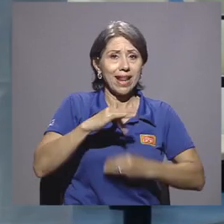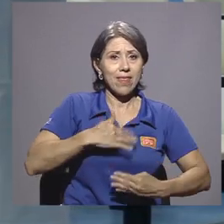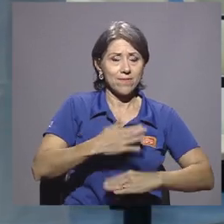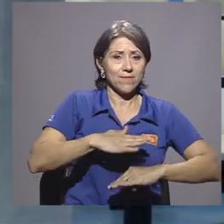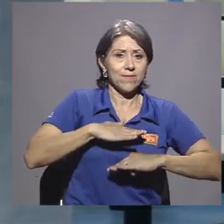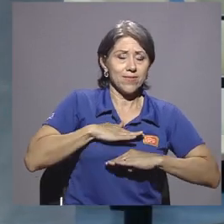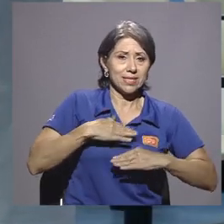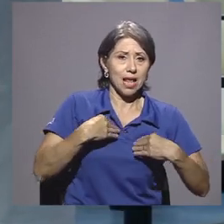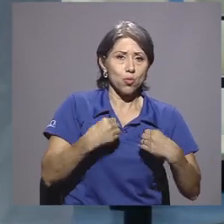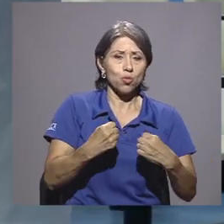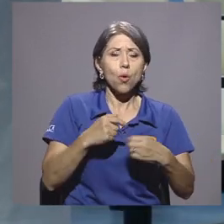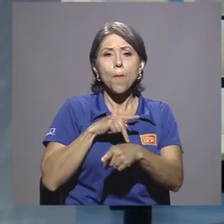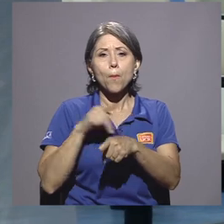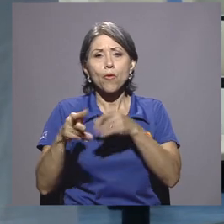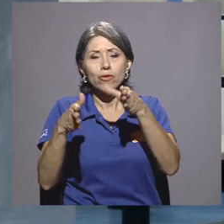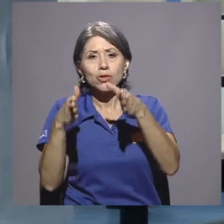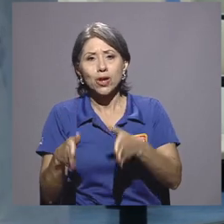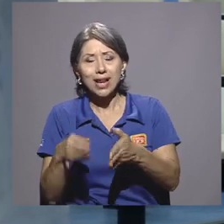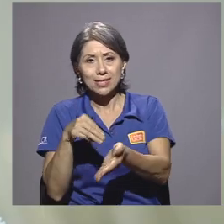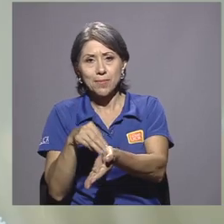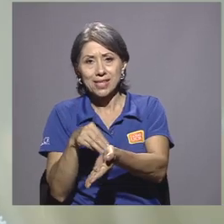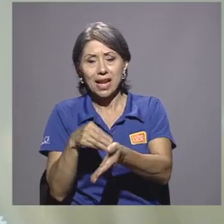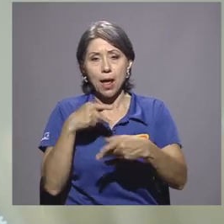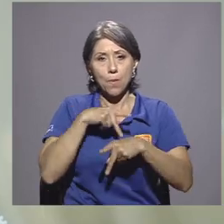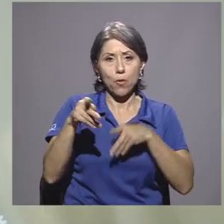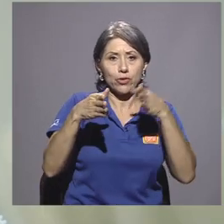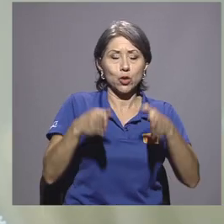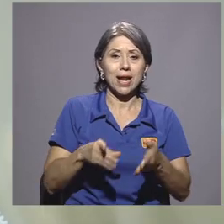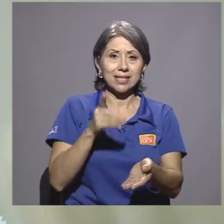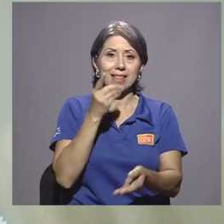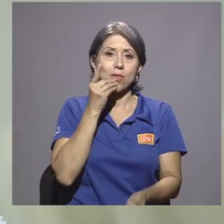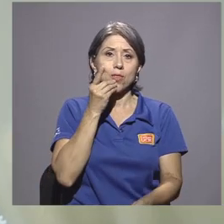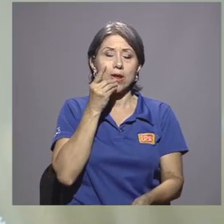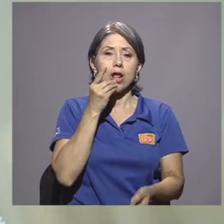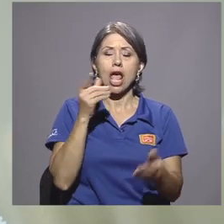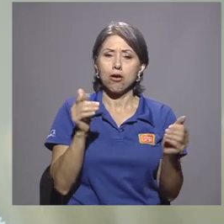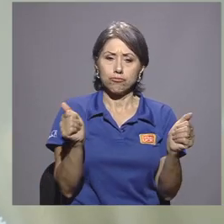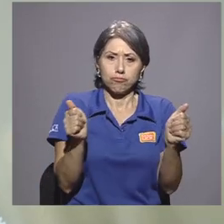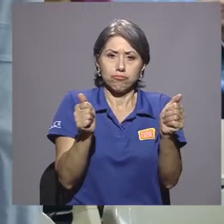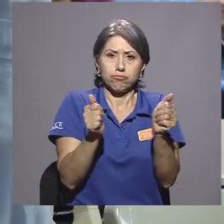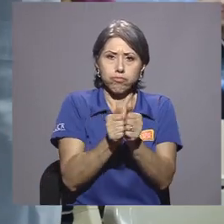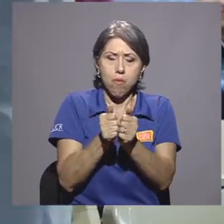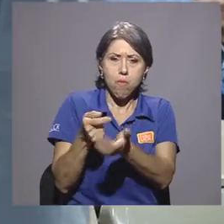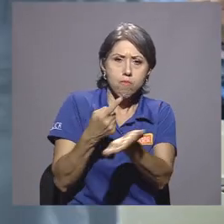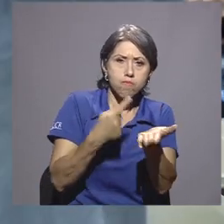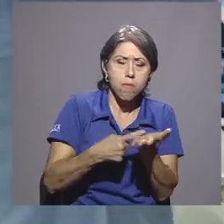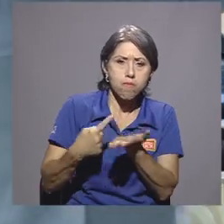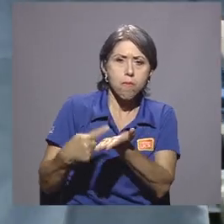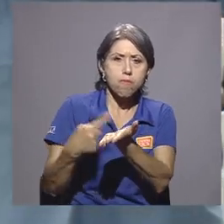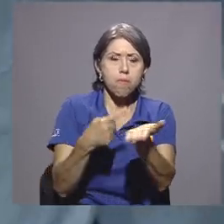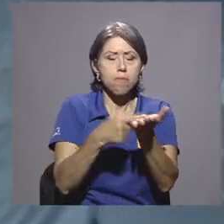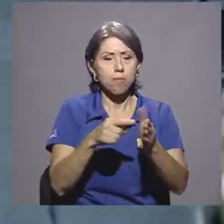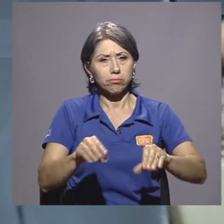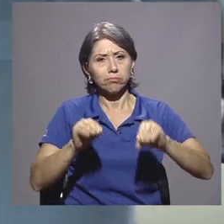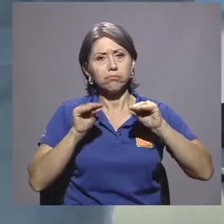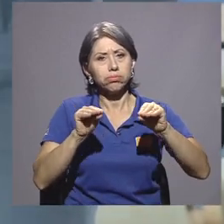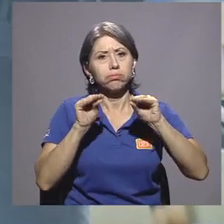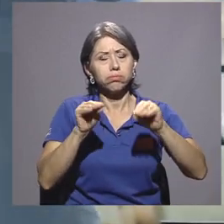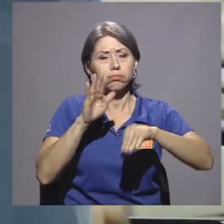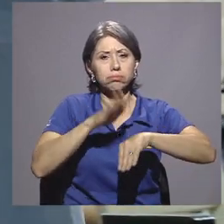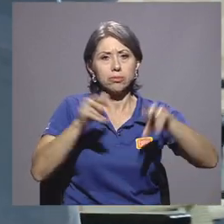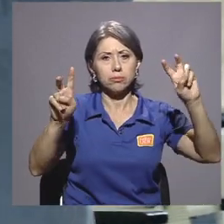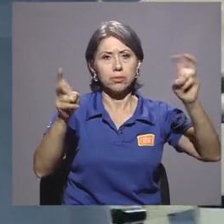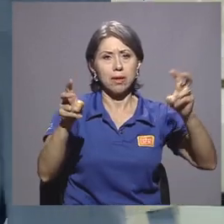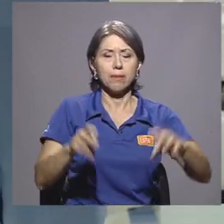profesionales del área de la medicina y la odontología se han unido para crear espacios en el cual se eduque en torno a este